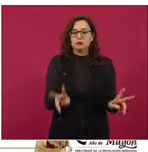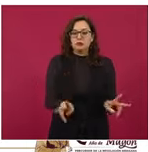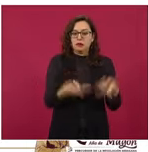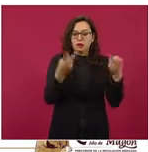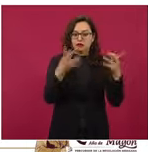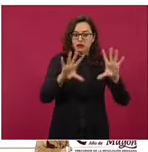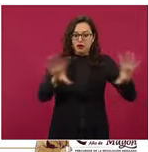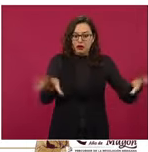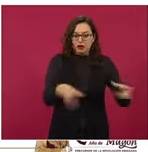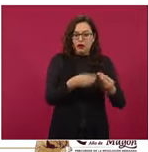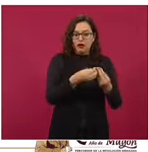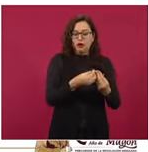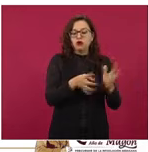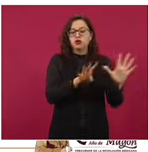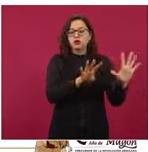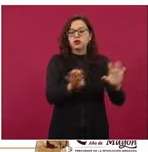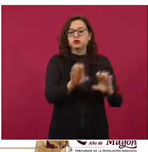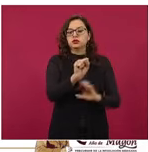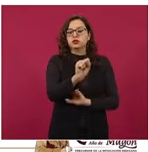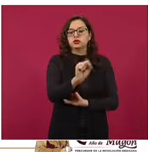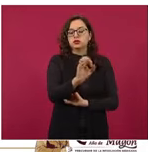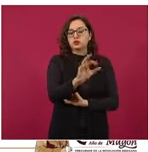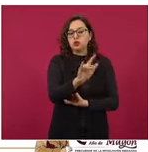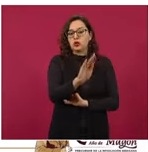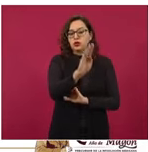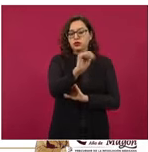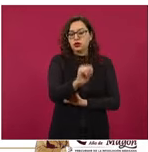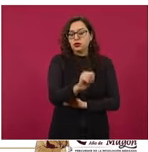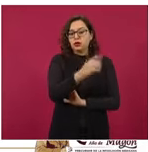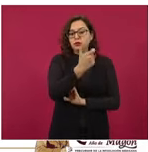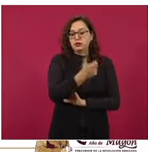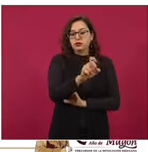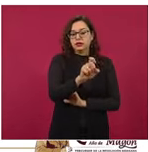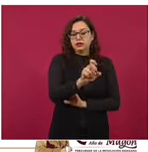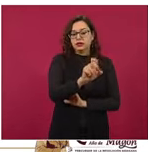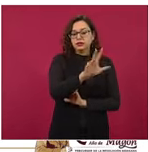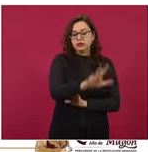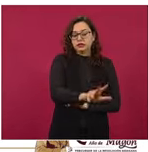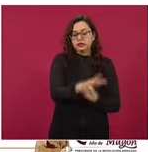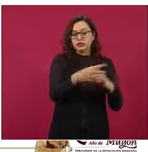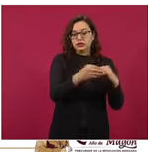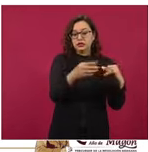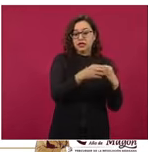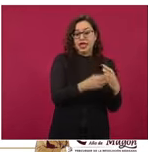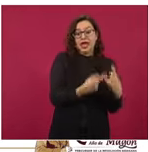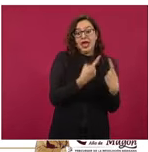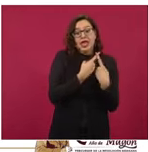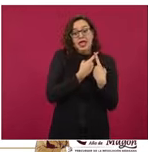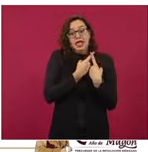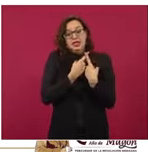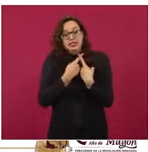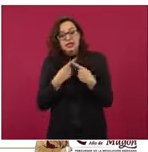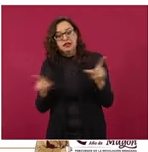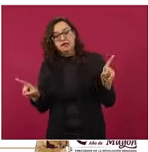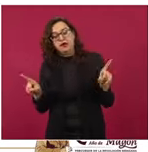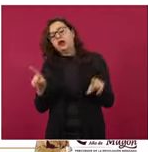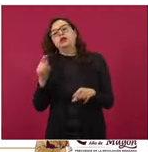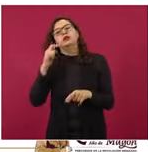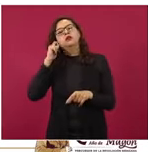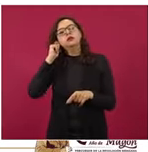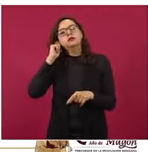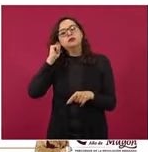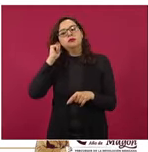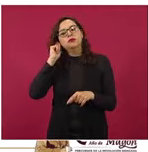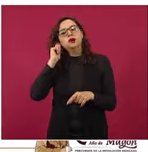959 pesos con 35 centavos. Comparado con Casa Ley, en La Paz, Baja